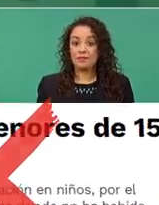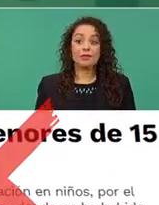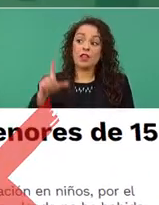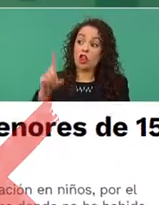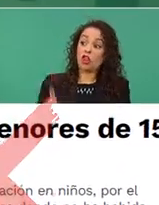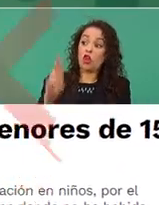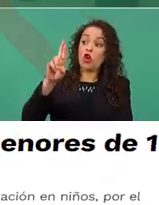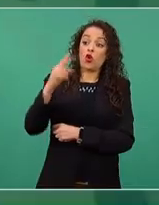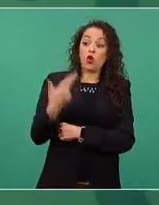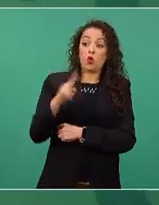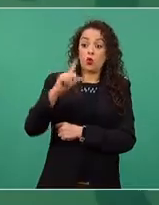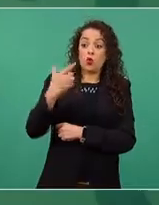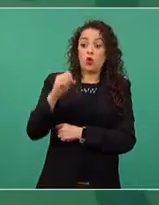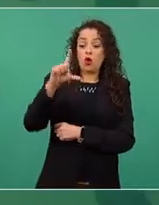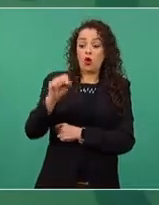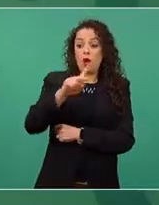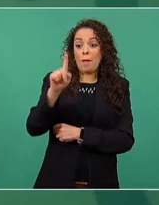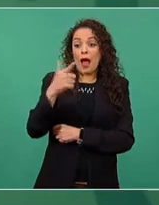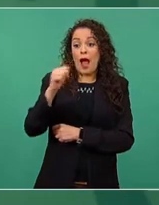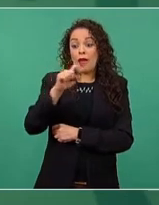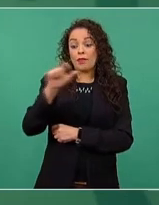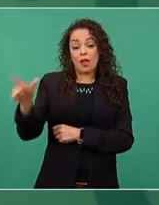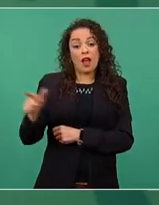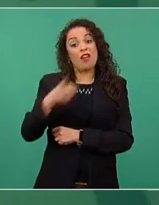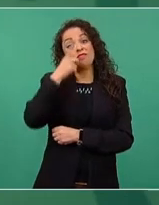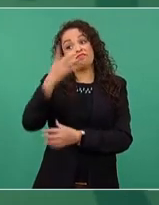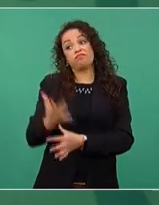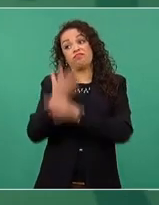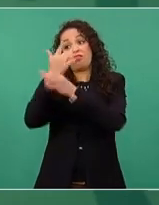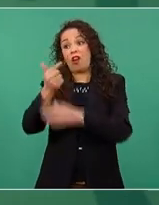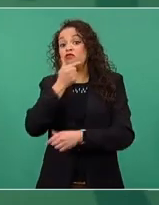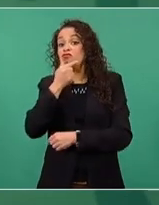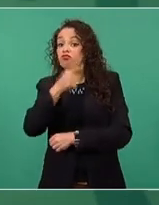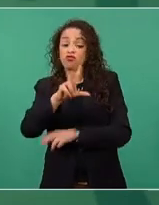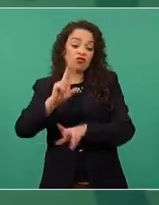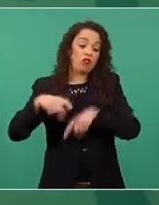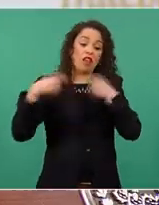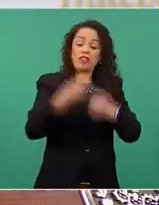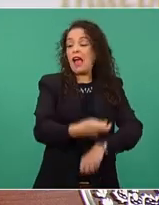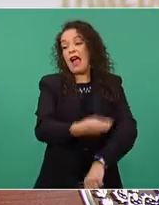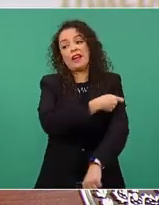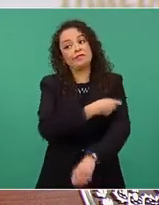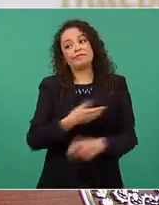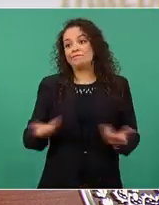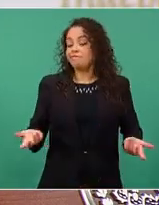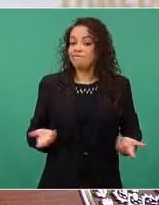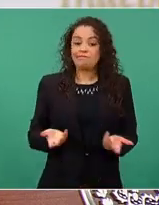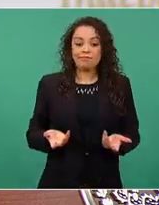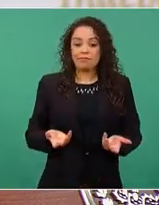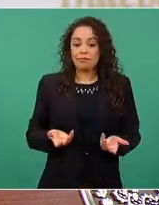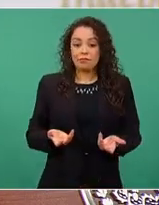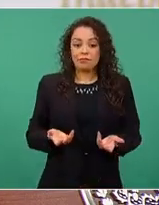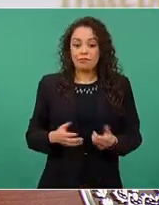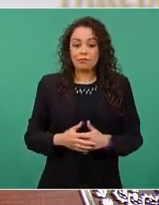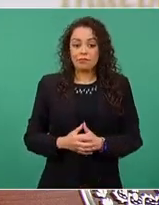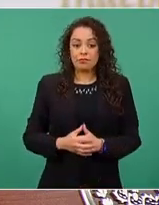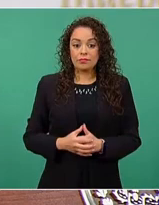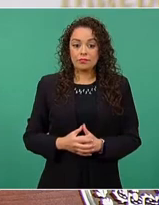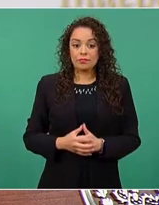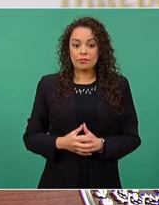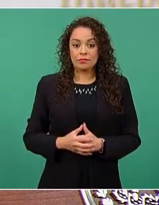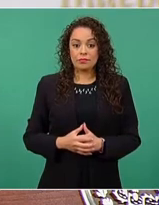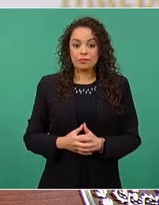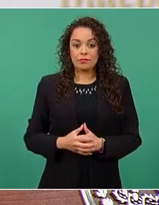López-Gatell que los niños no van a tener vacunas, porque son capaces de